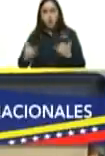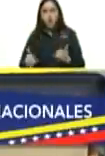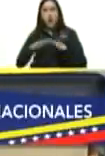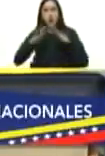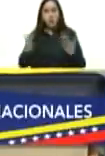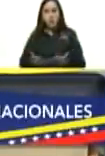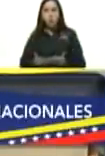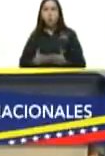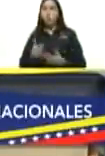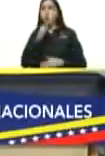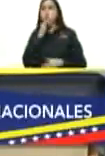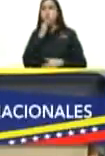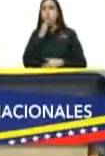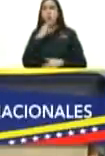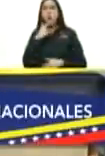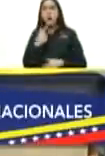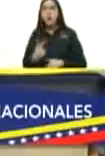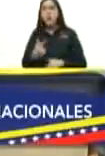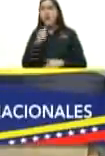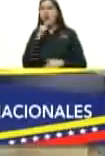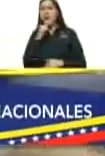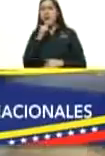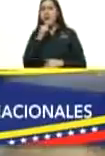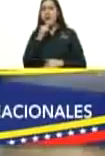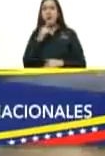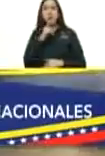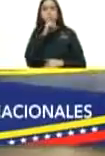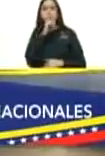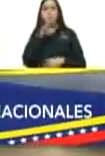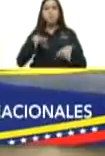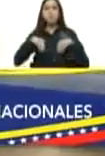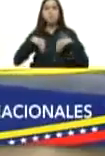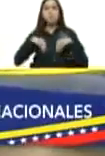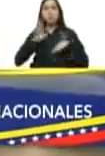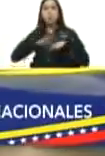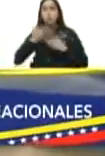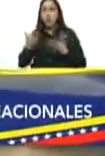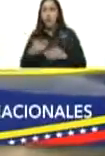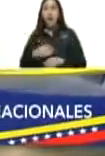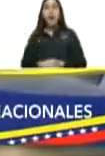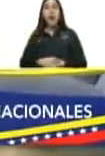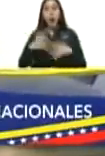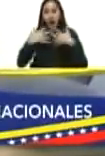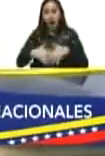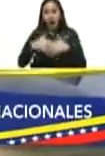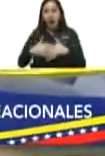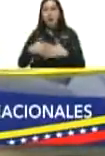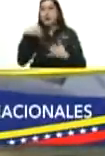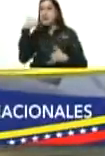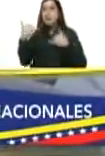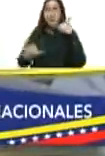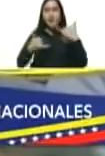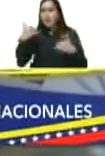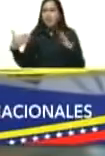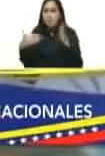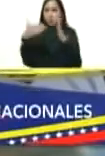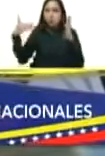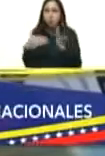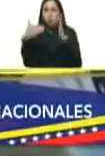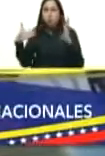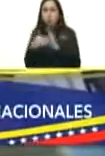mundo todavía hoy no puedo decir a quién se los compramos porque esa misma empresa recibió llamada de amenaza